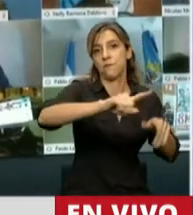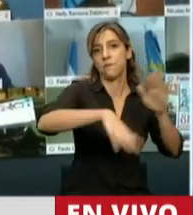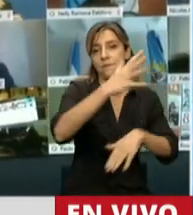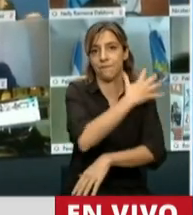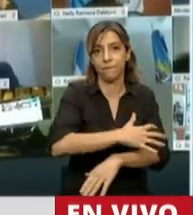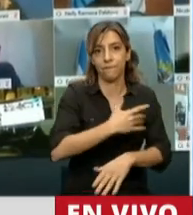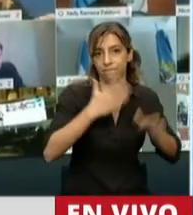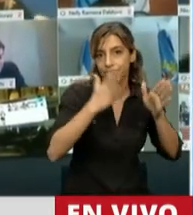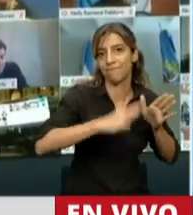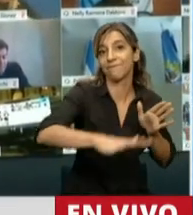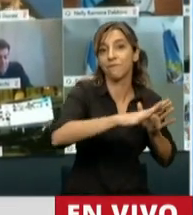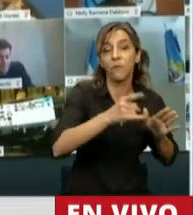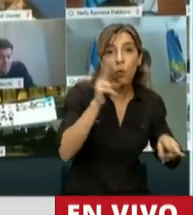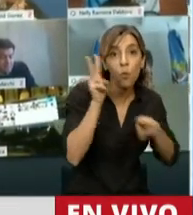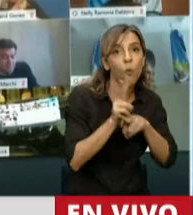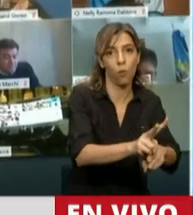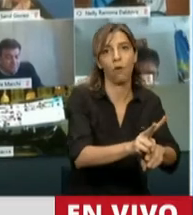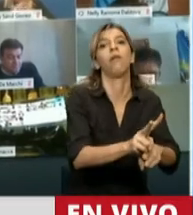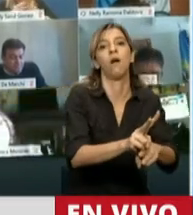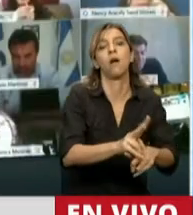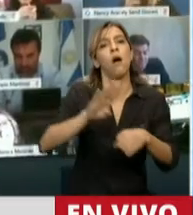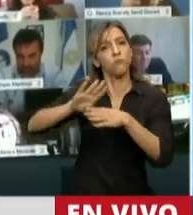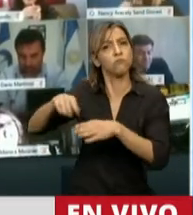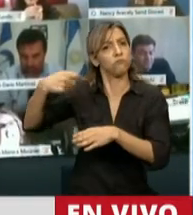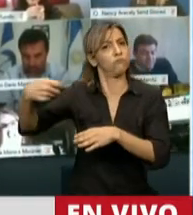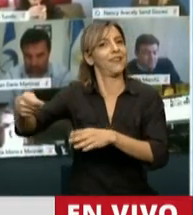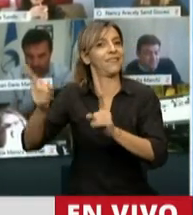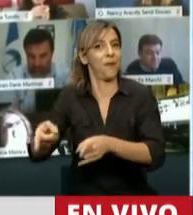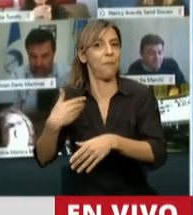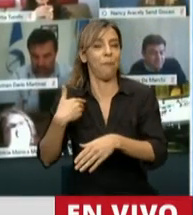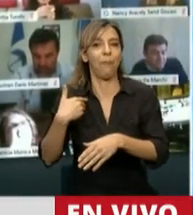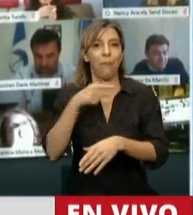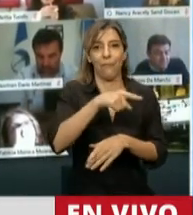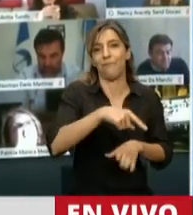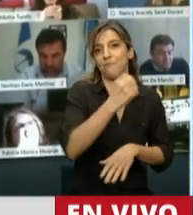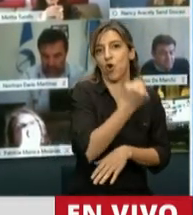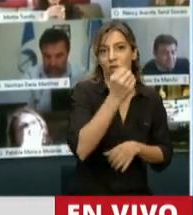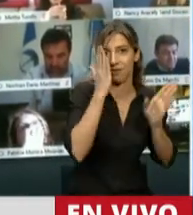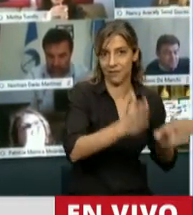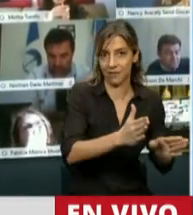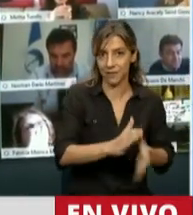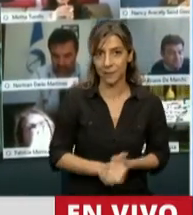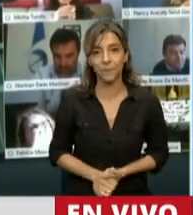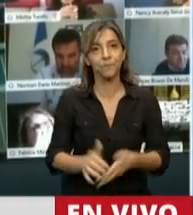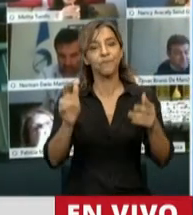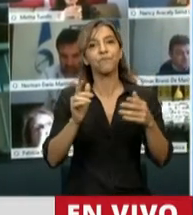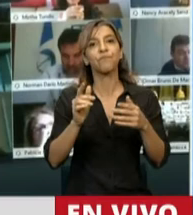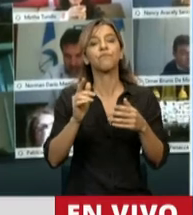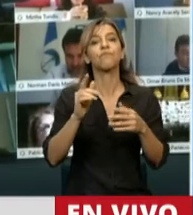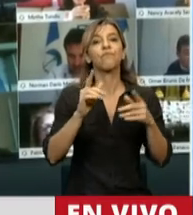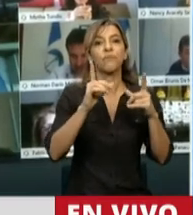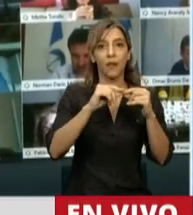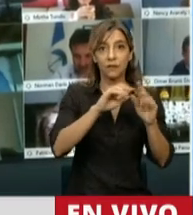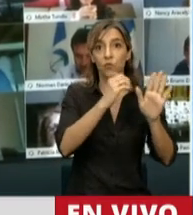Es de rescatar que el espíritu de esta ley, en el artículo 6, quiero rescatarla, señor Presidente,